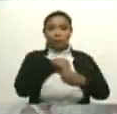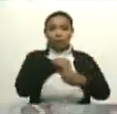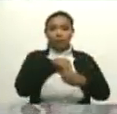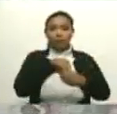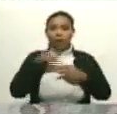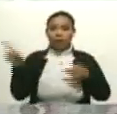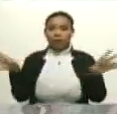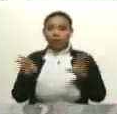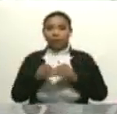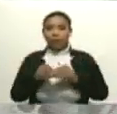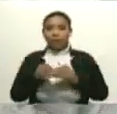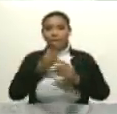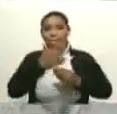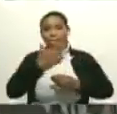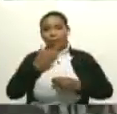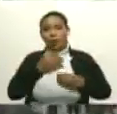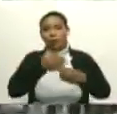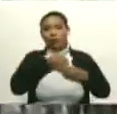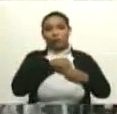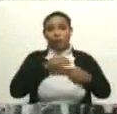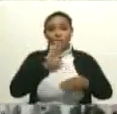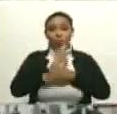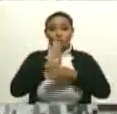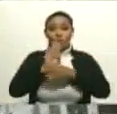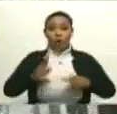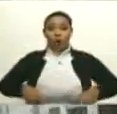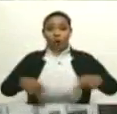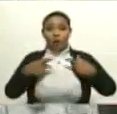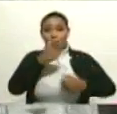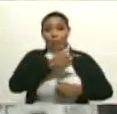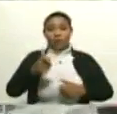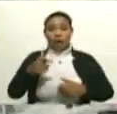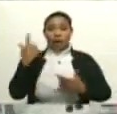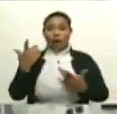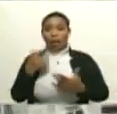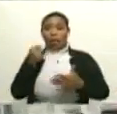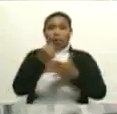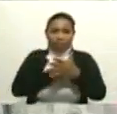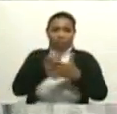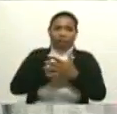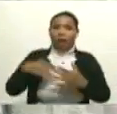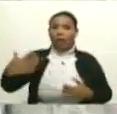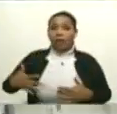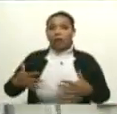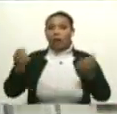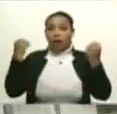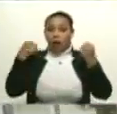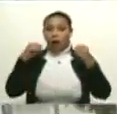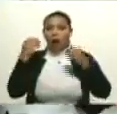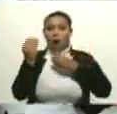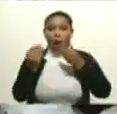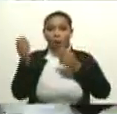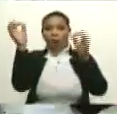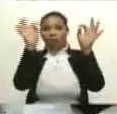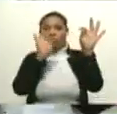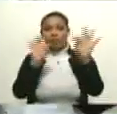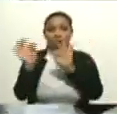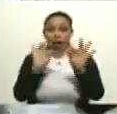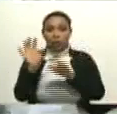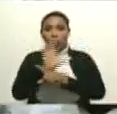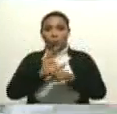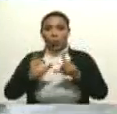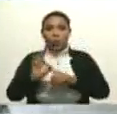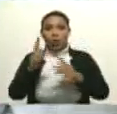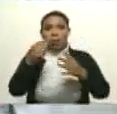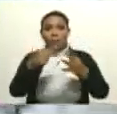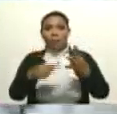conclusión de que era preferible preservar la vida, obviamente, que insistir en el derecho al ejercicio de los derechos culturales o